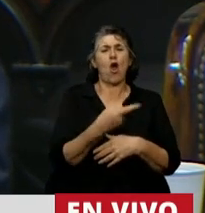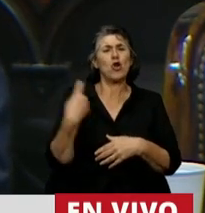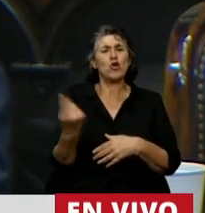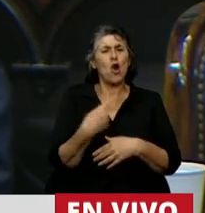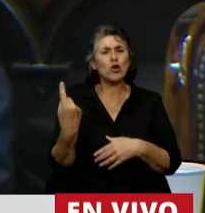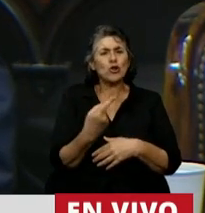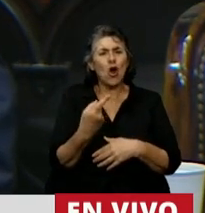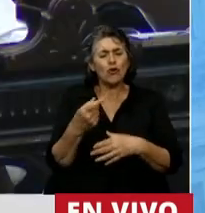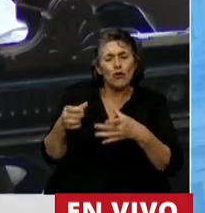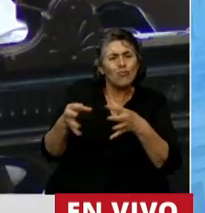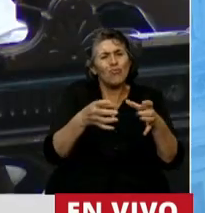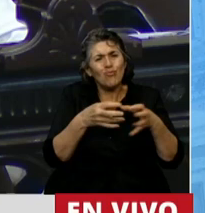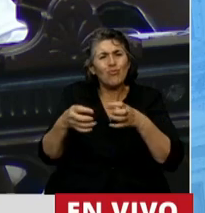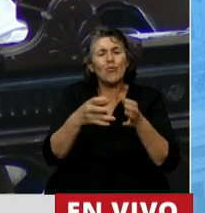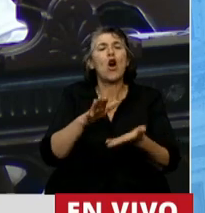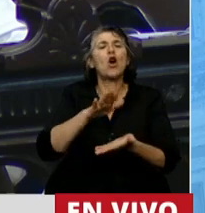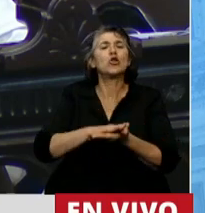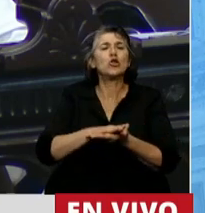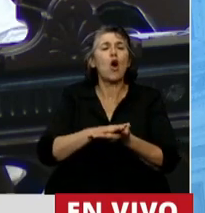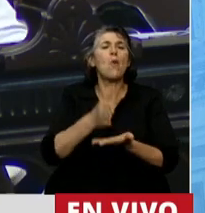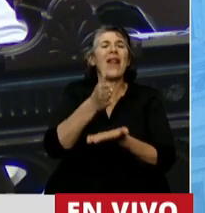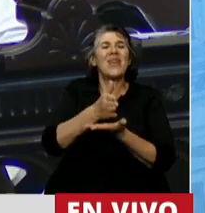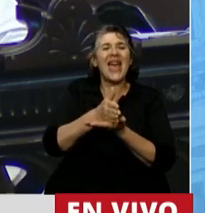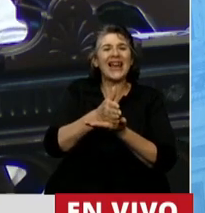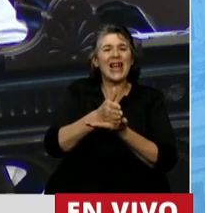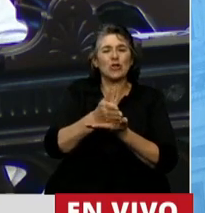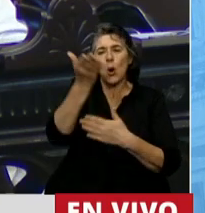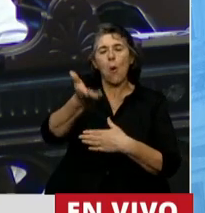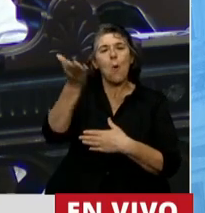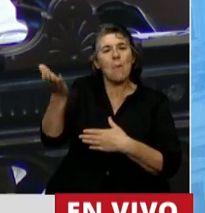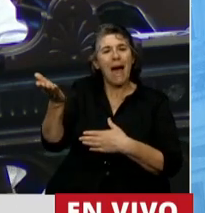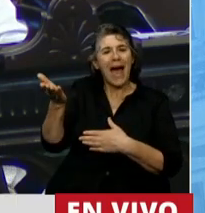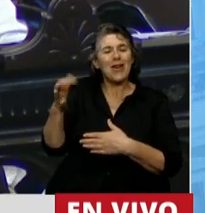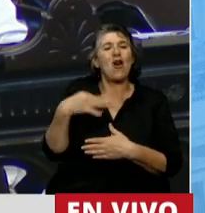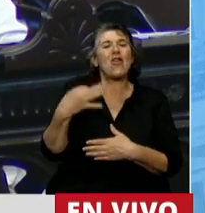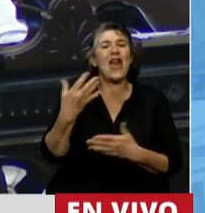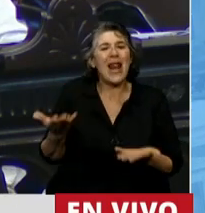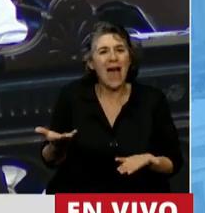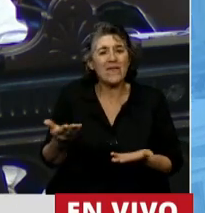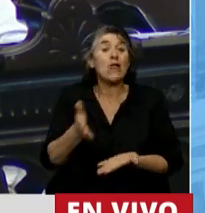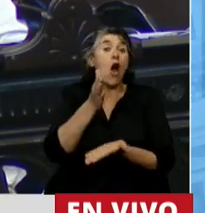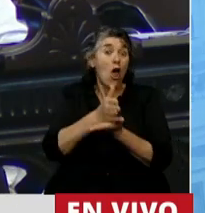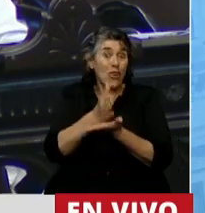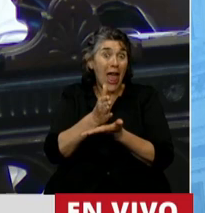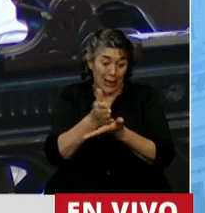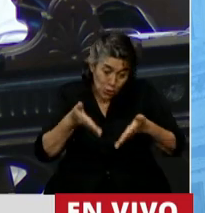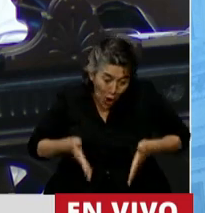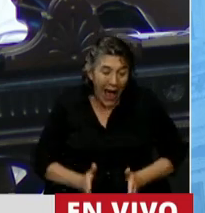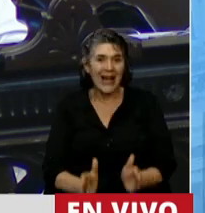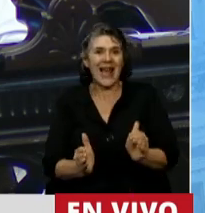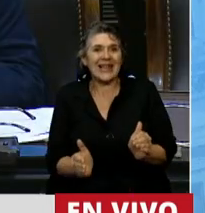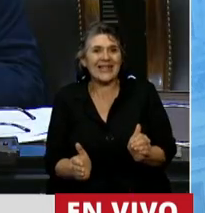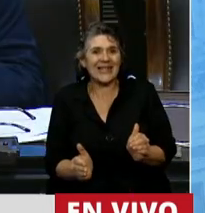derecho humano a la vida, del derecho humano a no ser el principal, seguramente, de todos los derechos humanos,